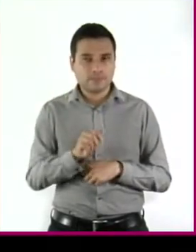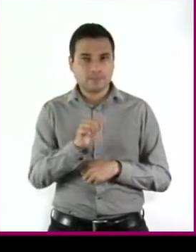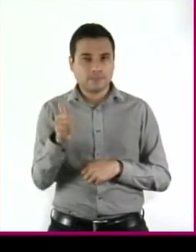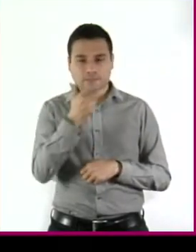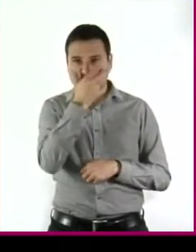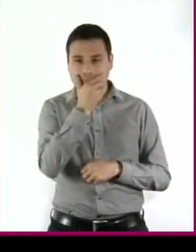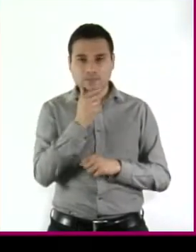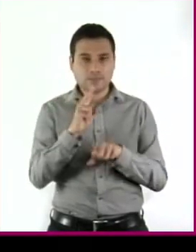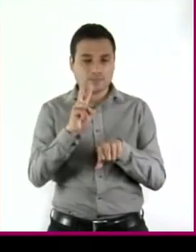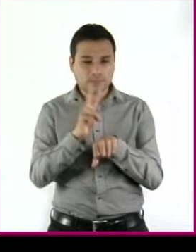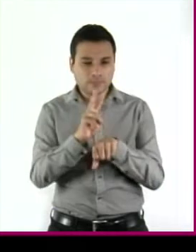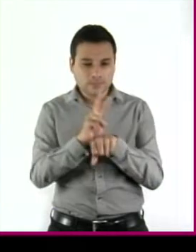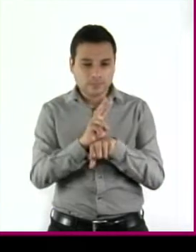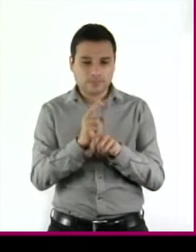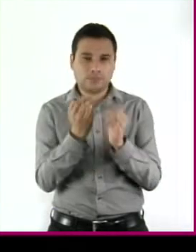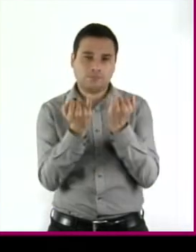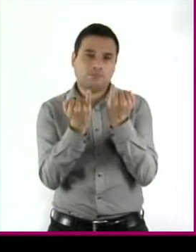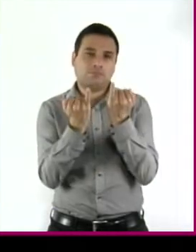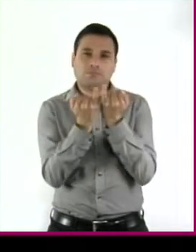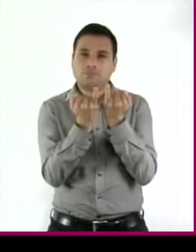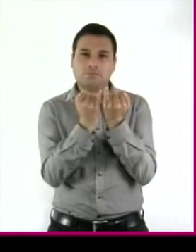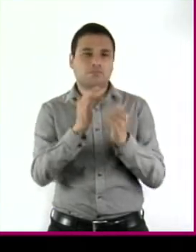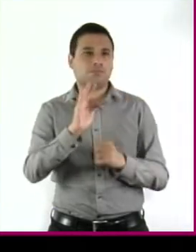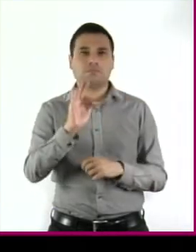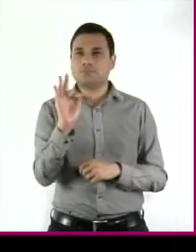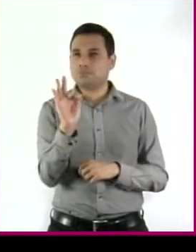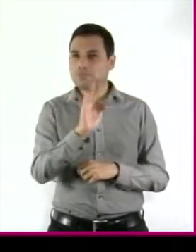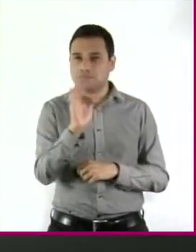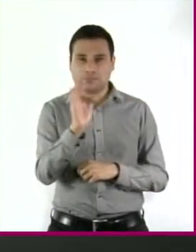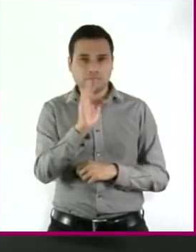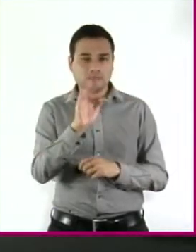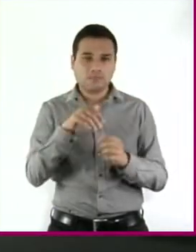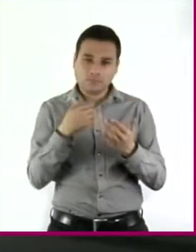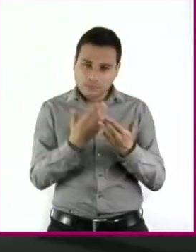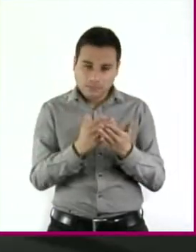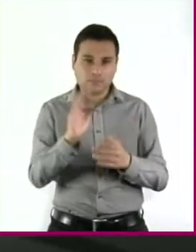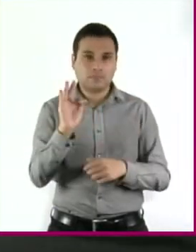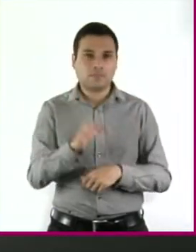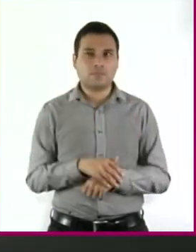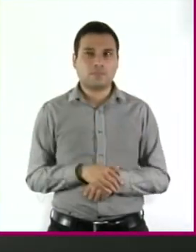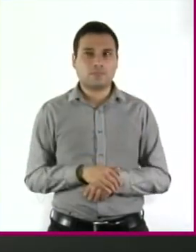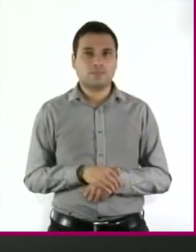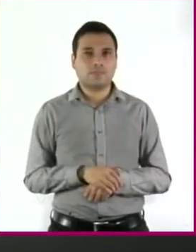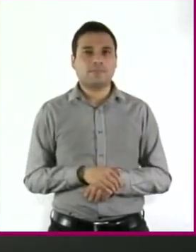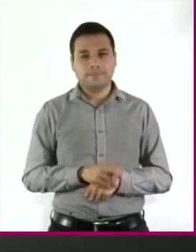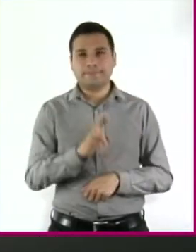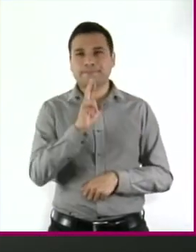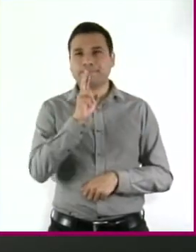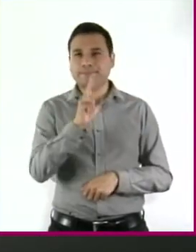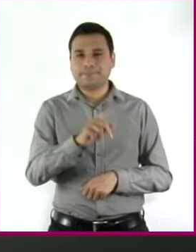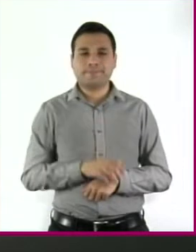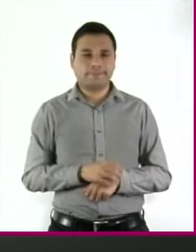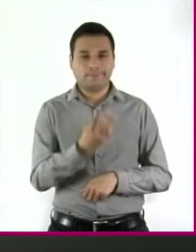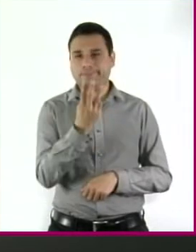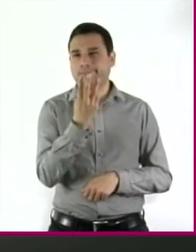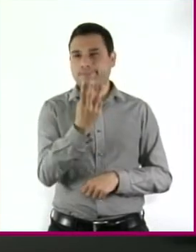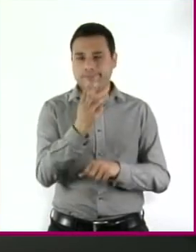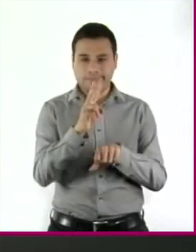también requerirá quien asegure que éste haga lo que debe. Y un tercer guardián. Digamos.